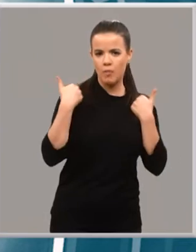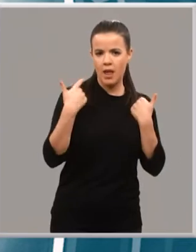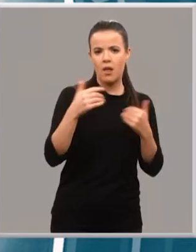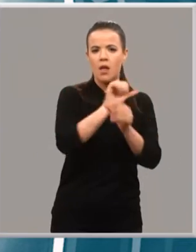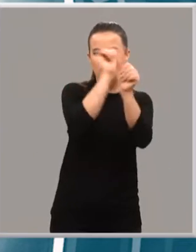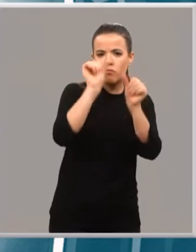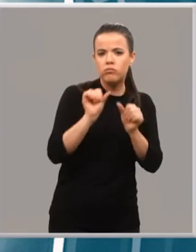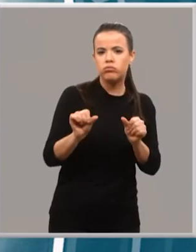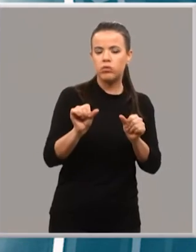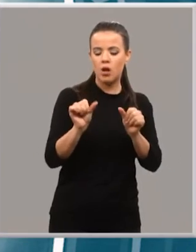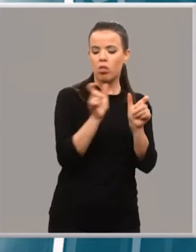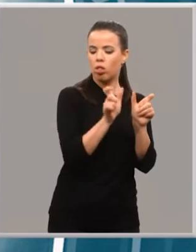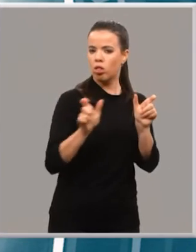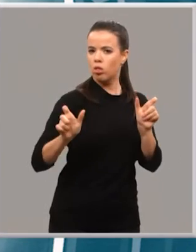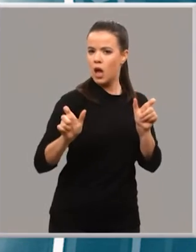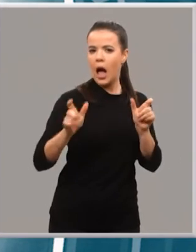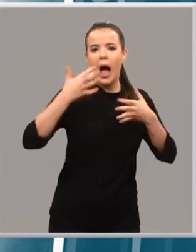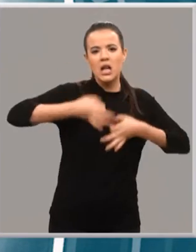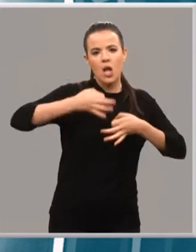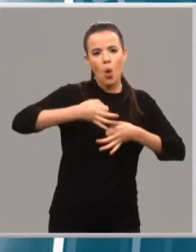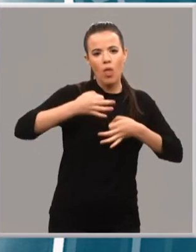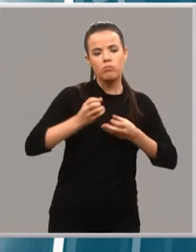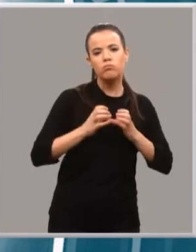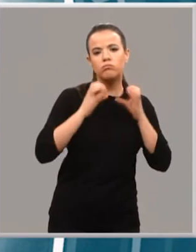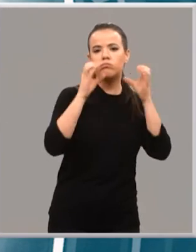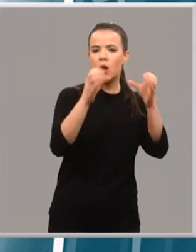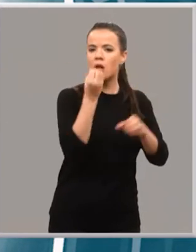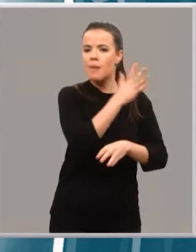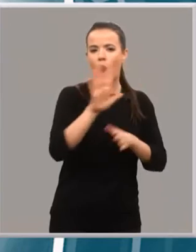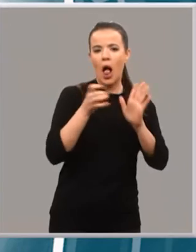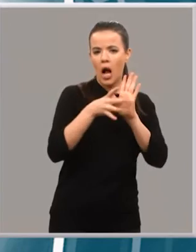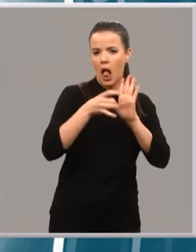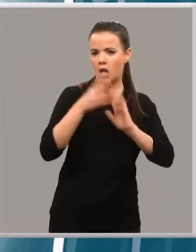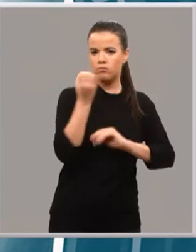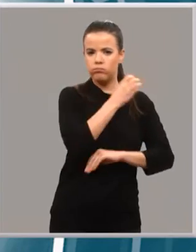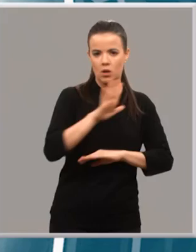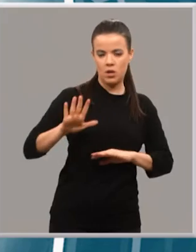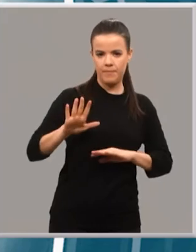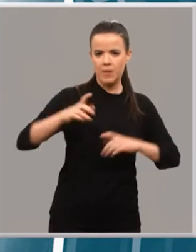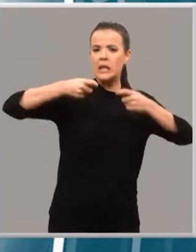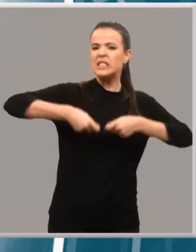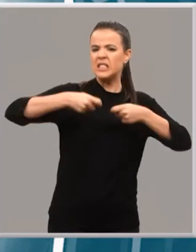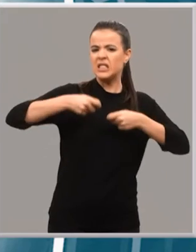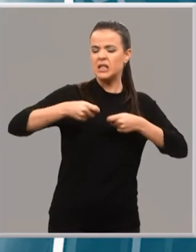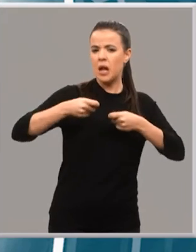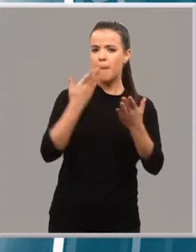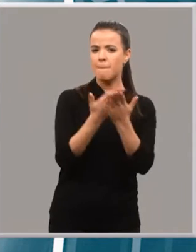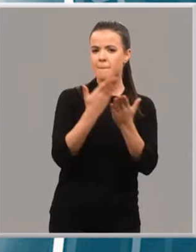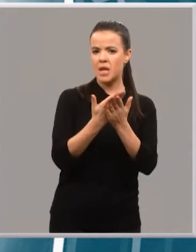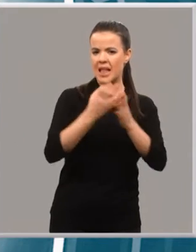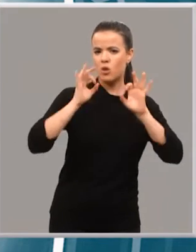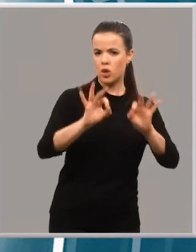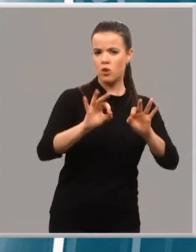forma ordenada y con la garantía suficiente de ofrecer la mejor calidad. Enar insiste y exige concreción.